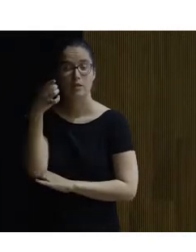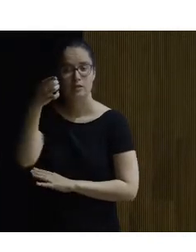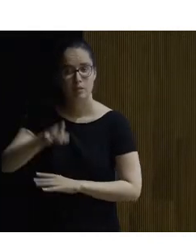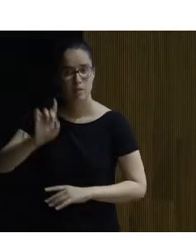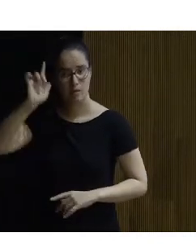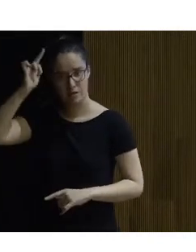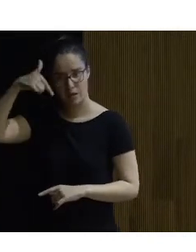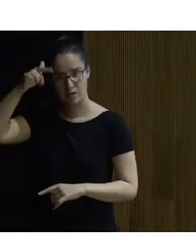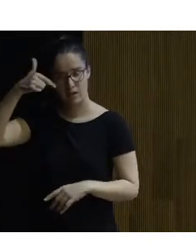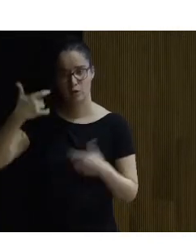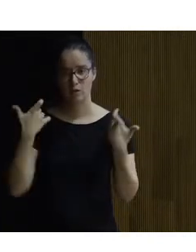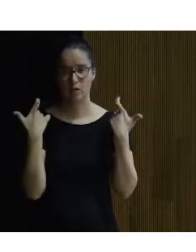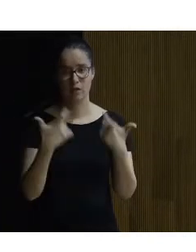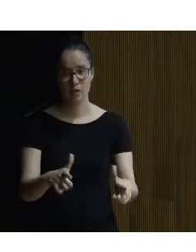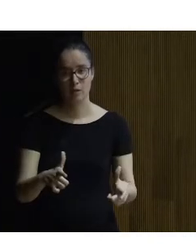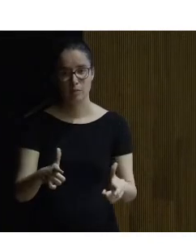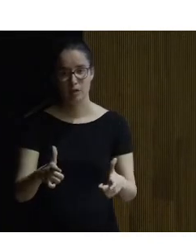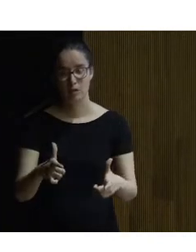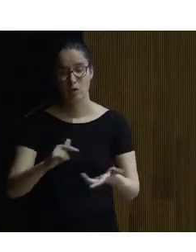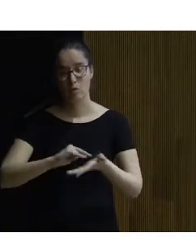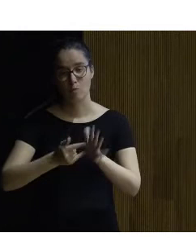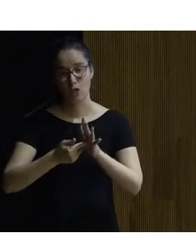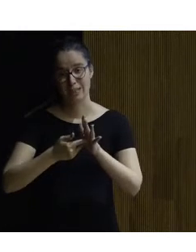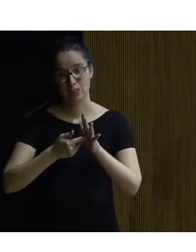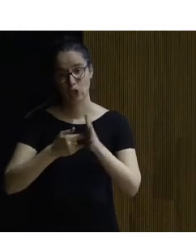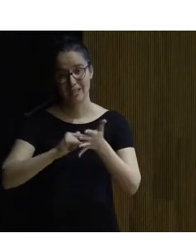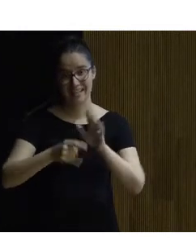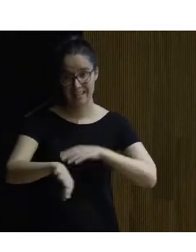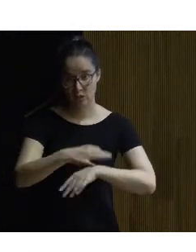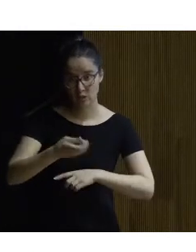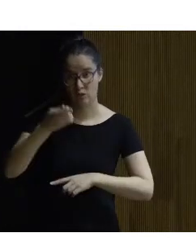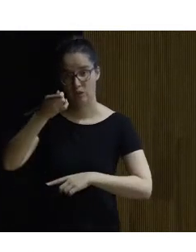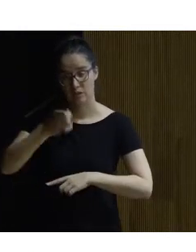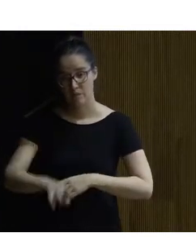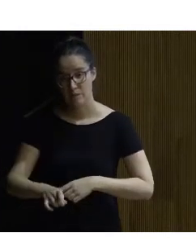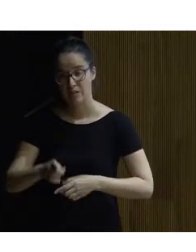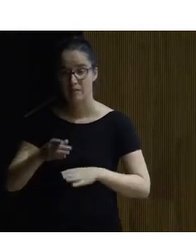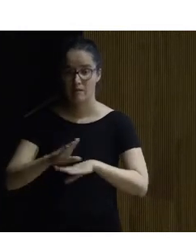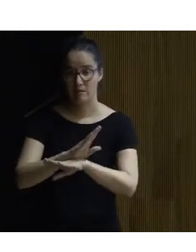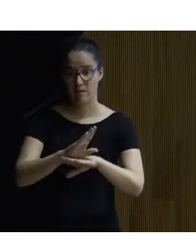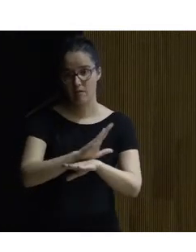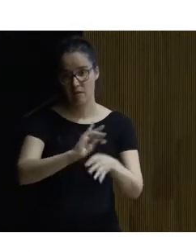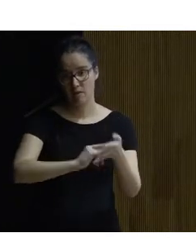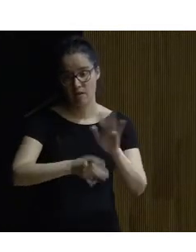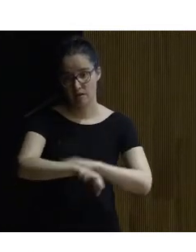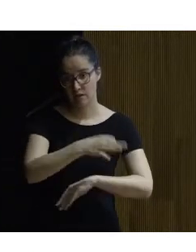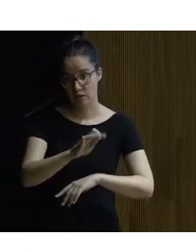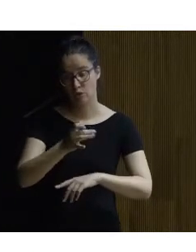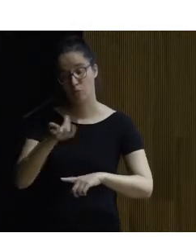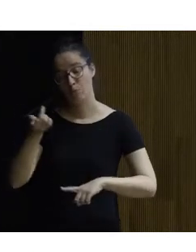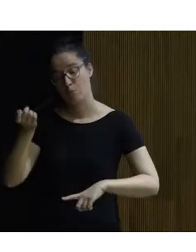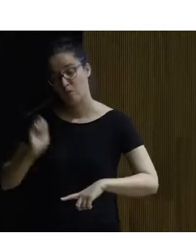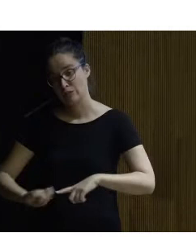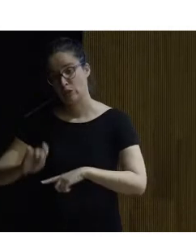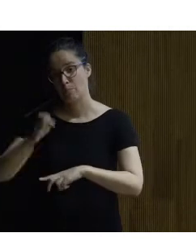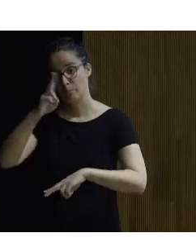catedrático del Departamento de Proyectos Arquitectónicos además ha simultaneado sus carreras de arquitecto y de pintor en